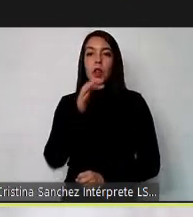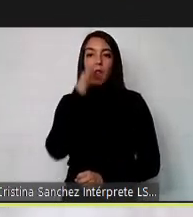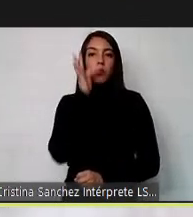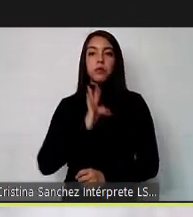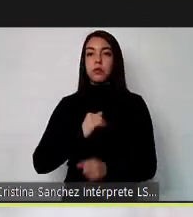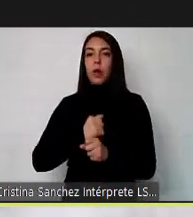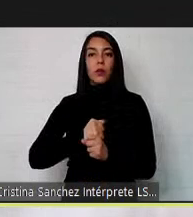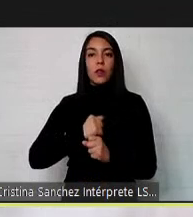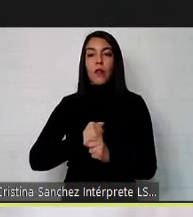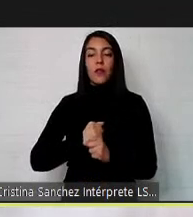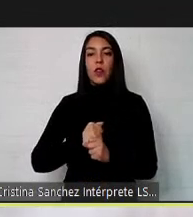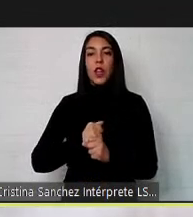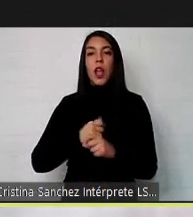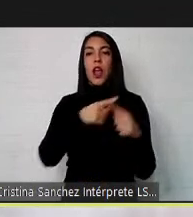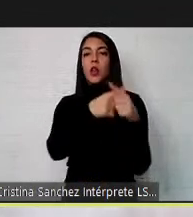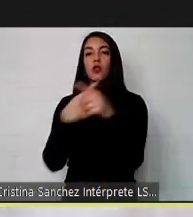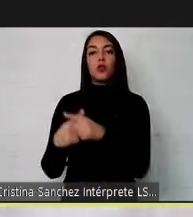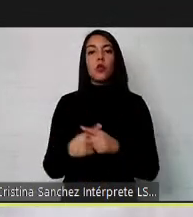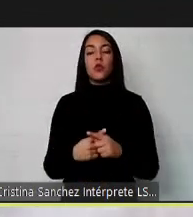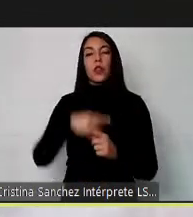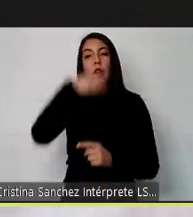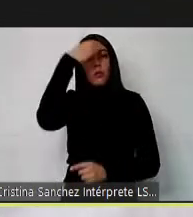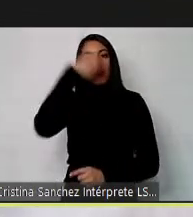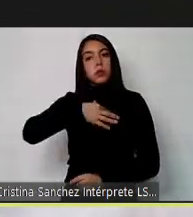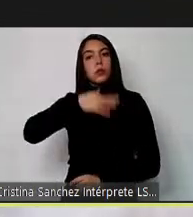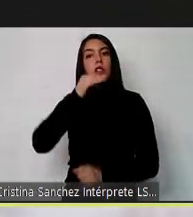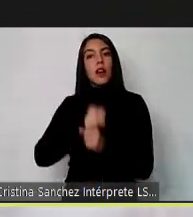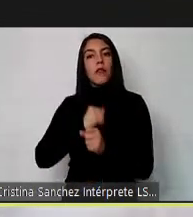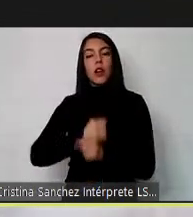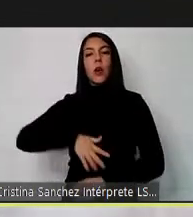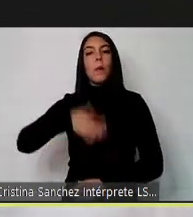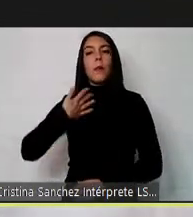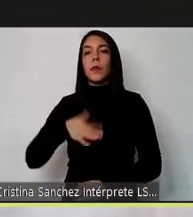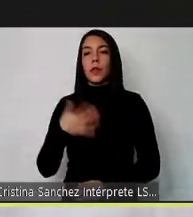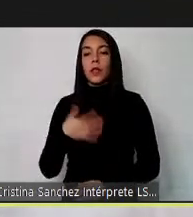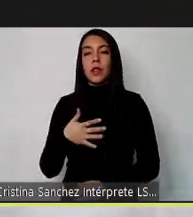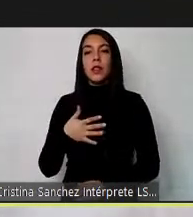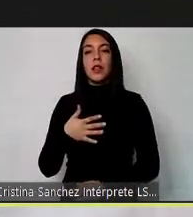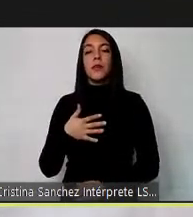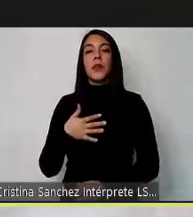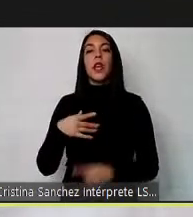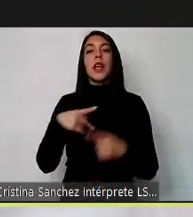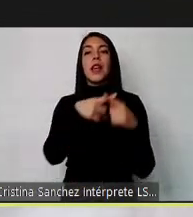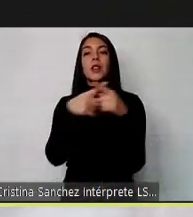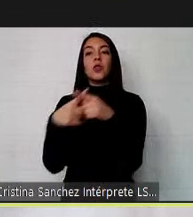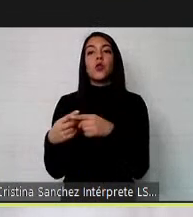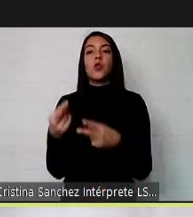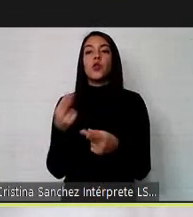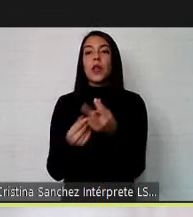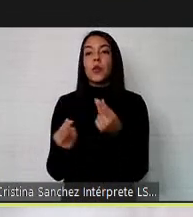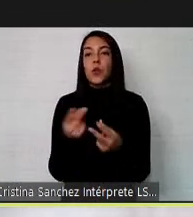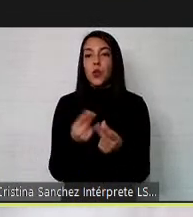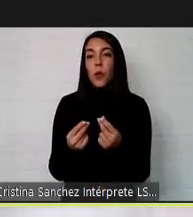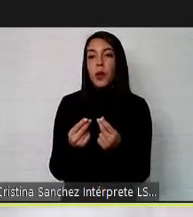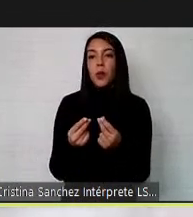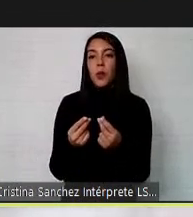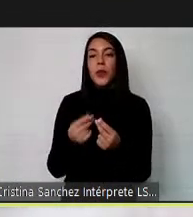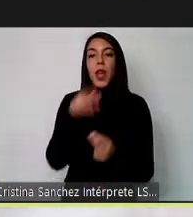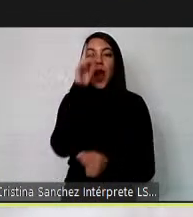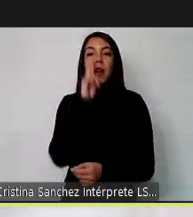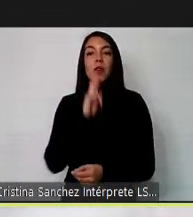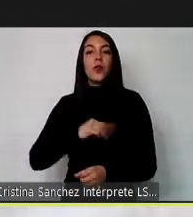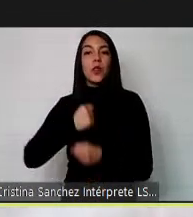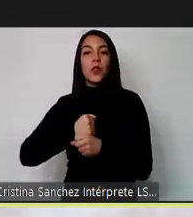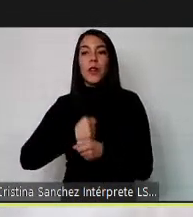componente social de ser trabajador es altamente relevante y por supuesto el componente socioeconómico asociado al rol del trabajo